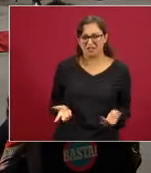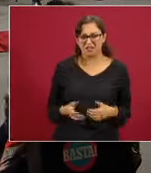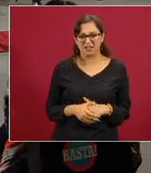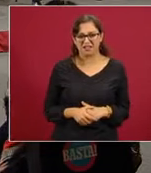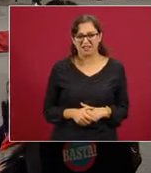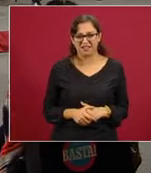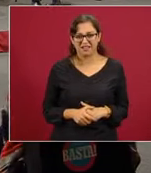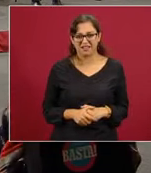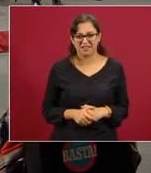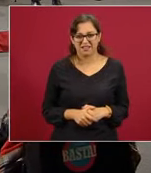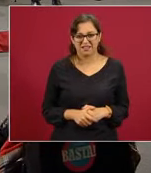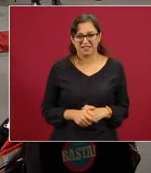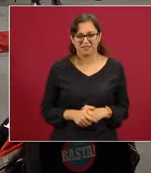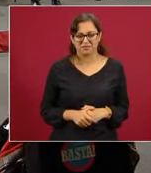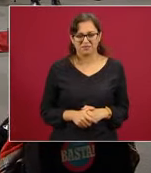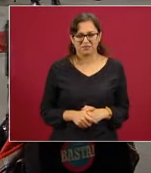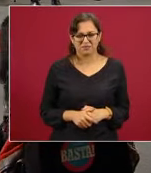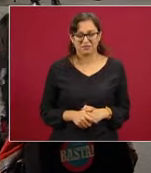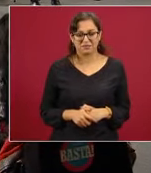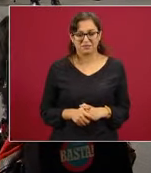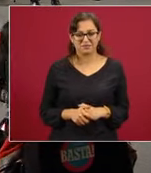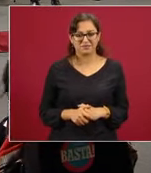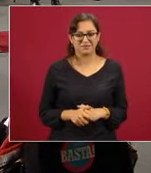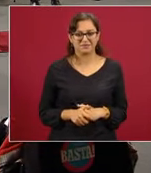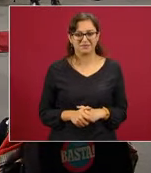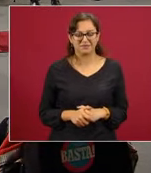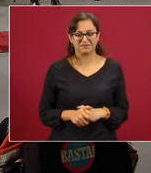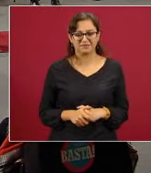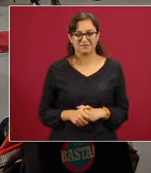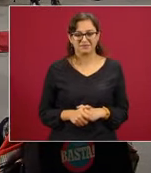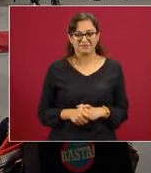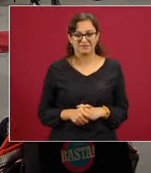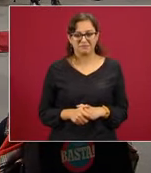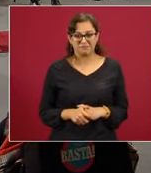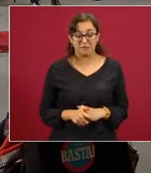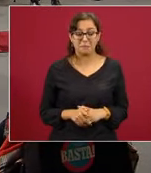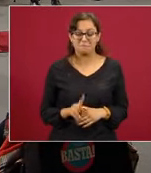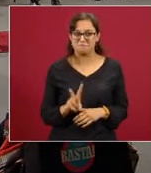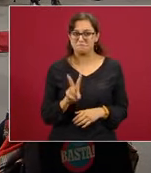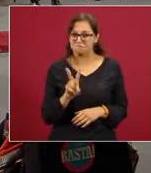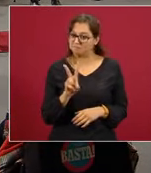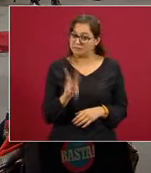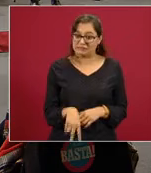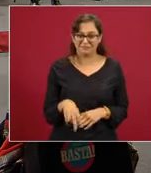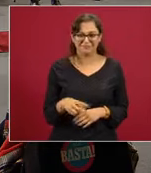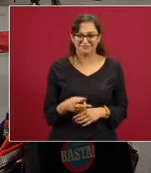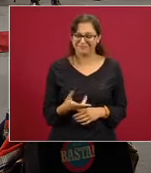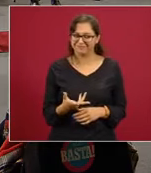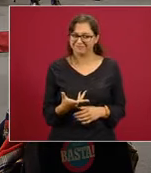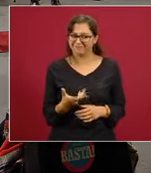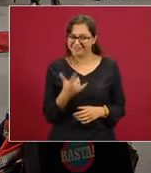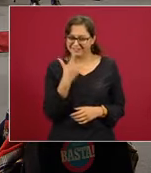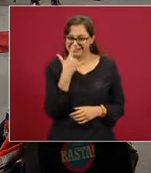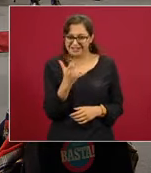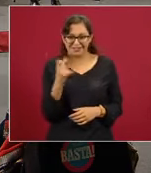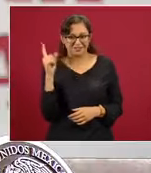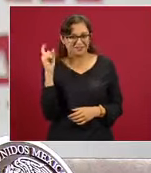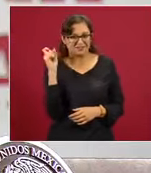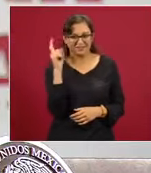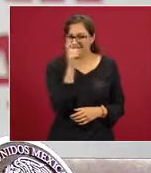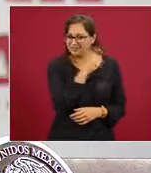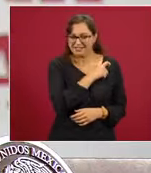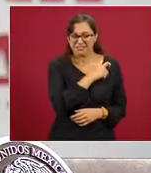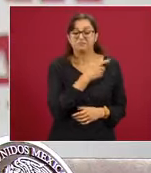Sí. tiene ahí la lógica? Pues difícil de entender. Efectivamente, esta es una nota que le